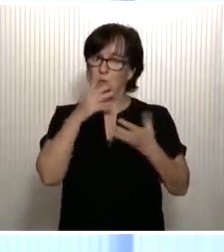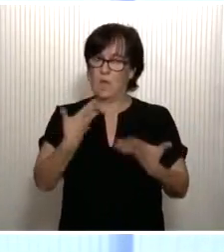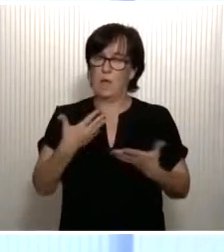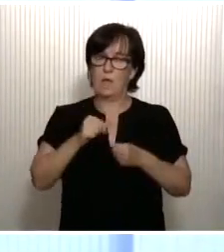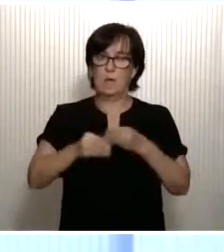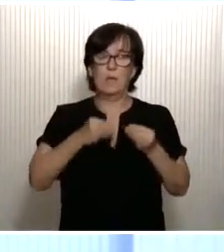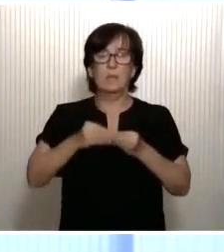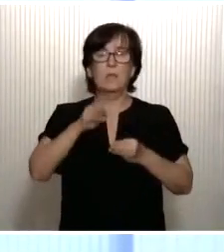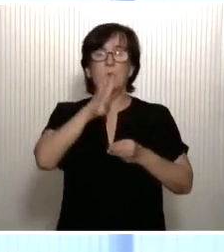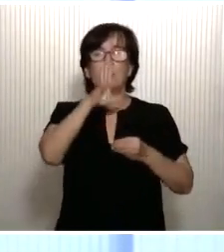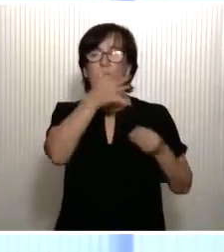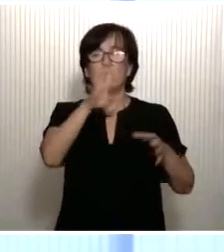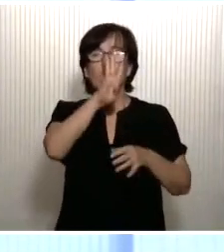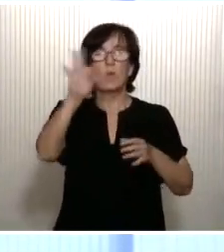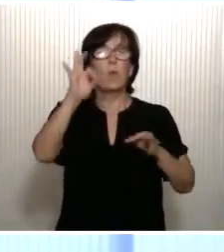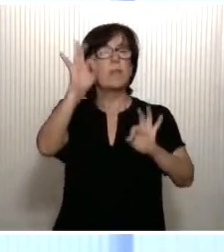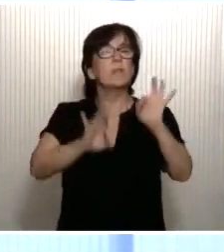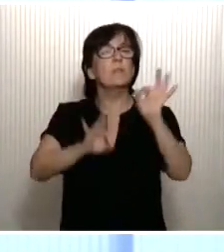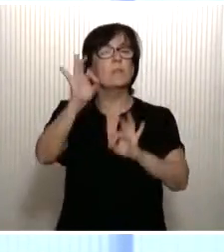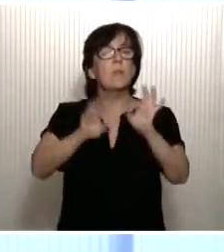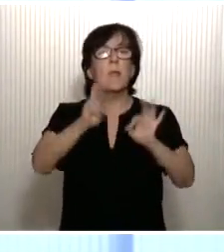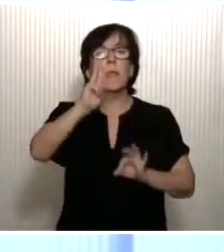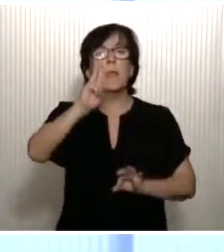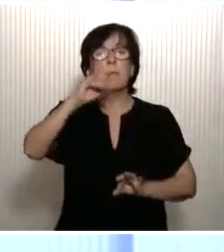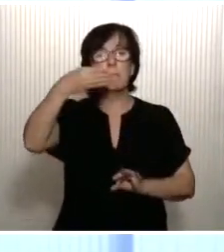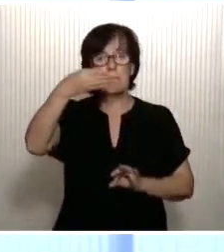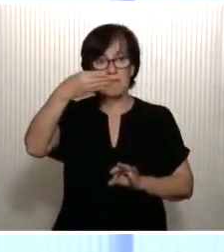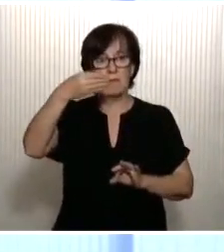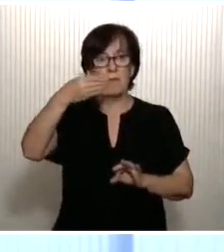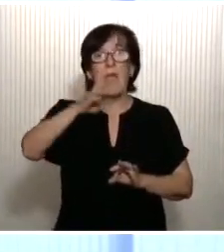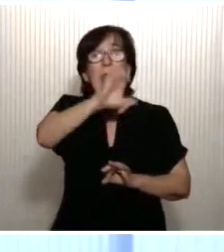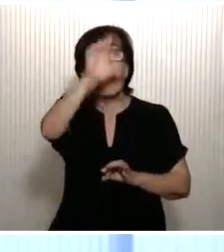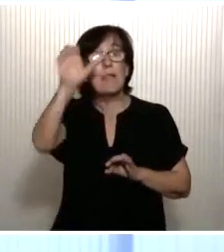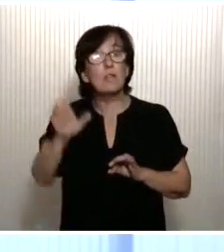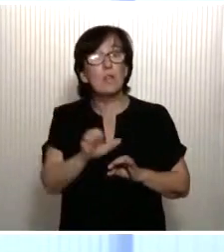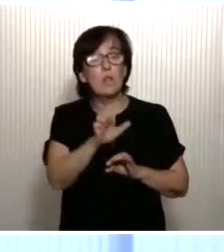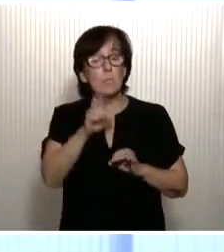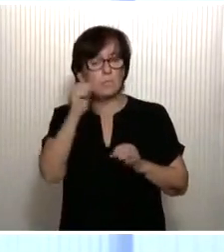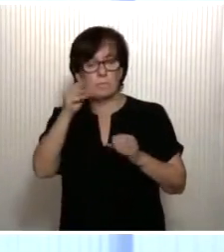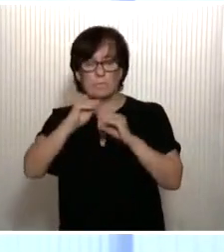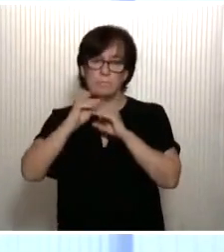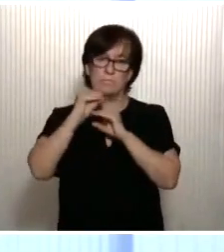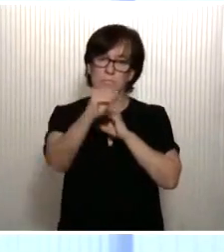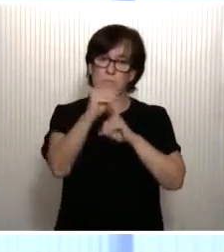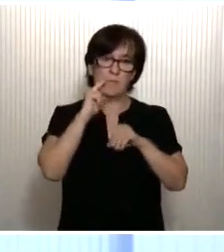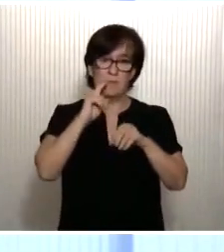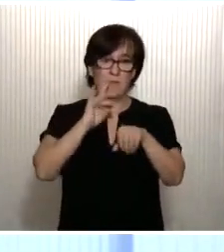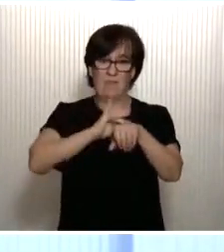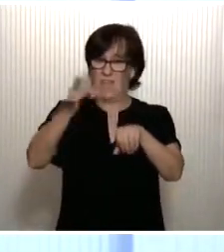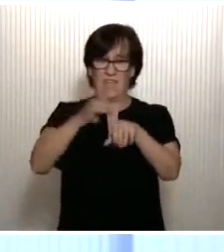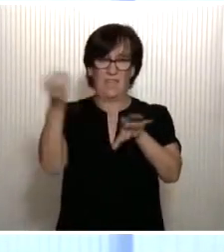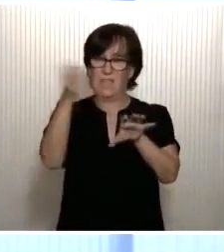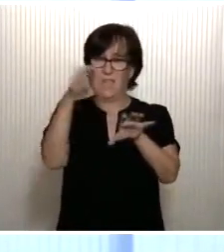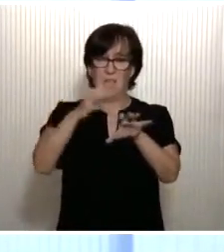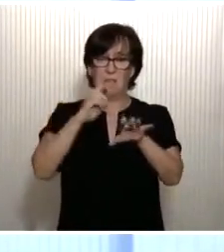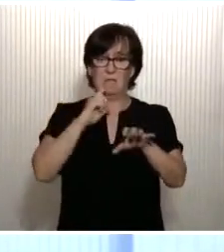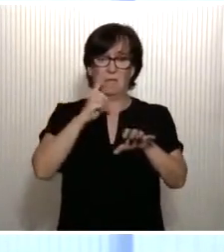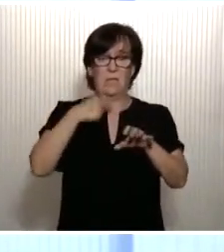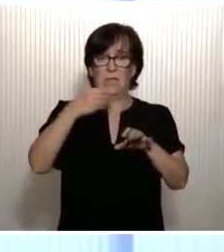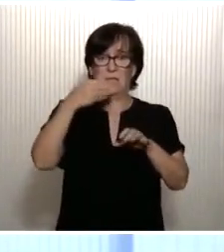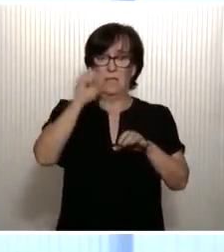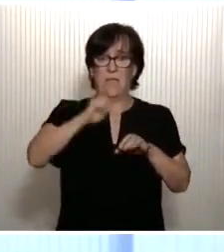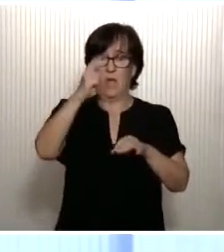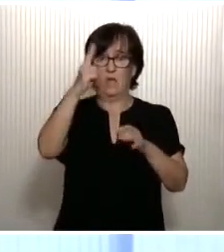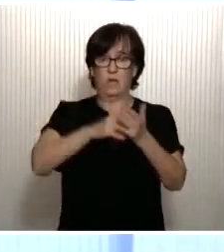Alrededor del 40% del PIB europeo estará digitalizado pasado mañana, en el año 2021.